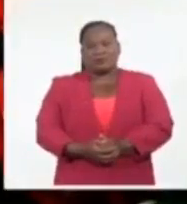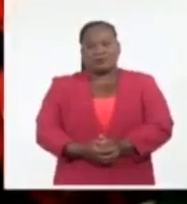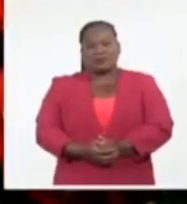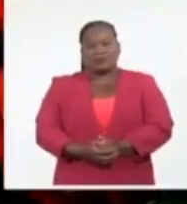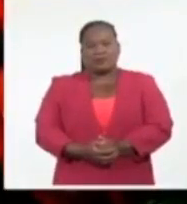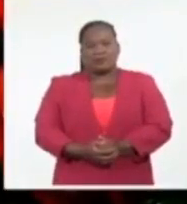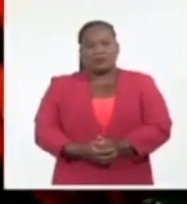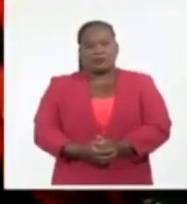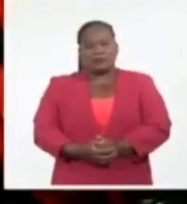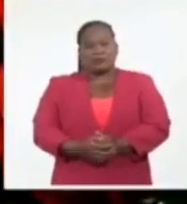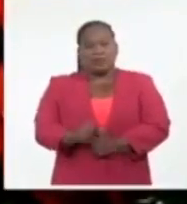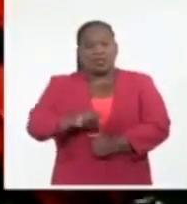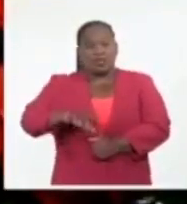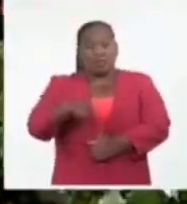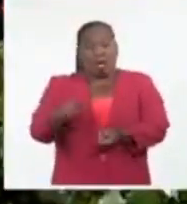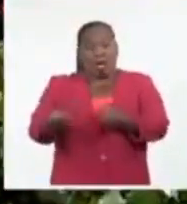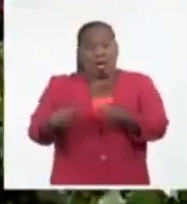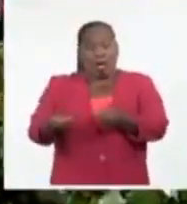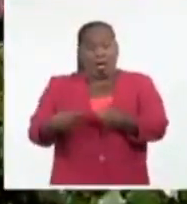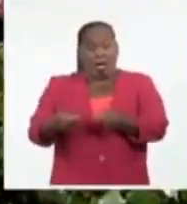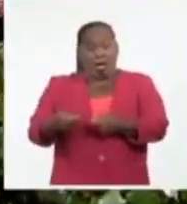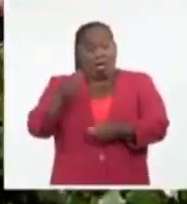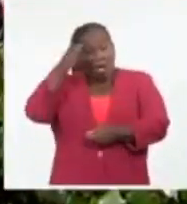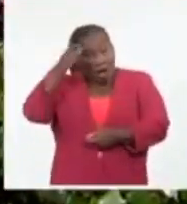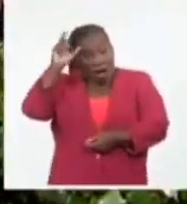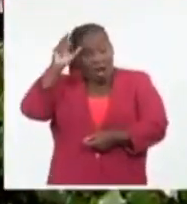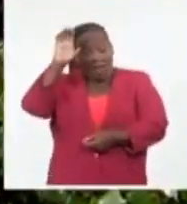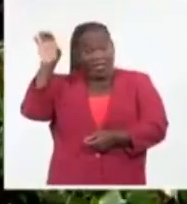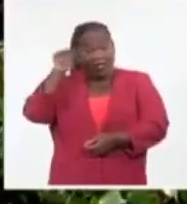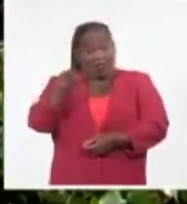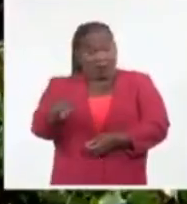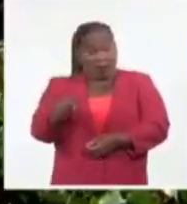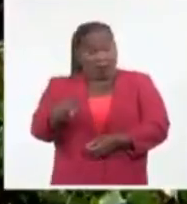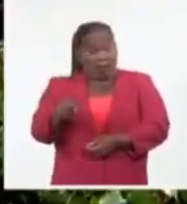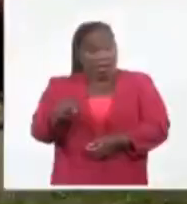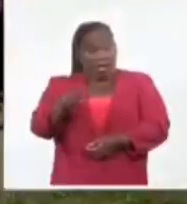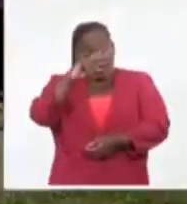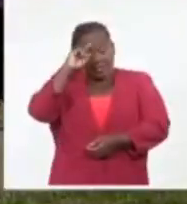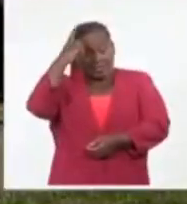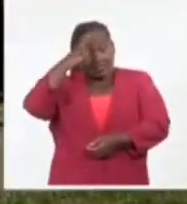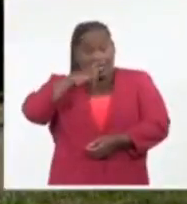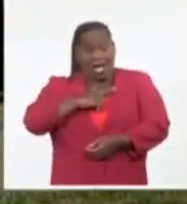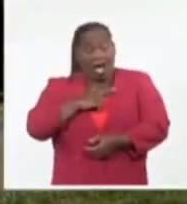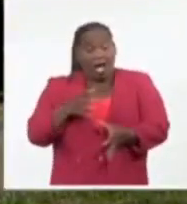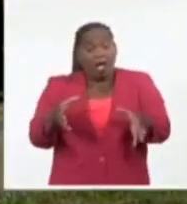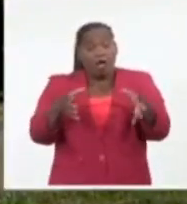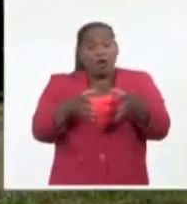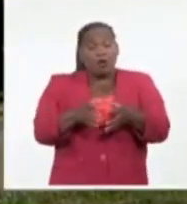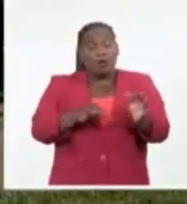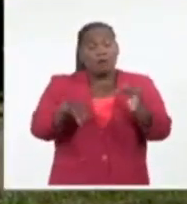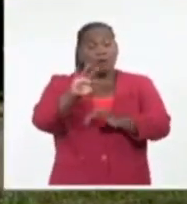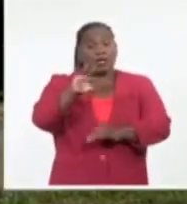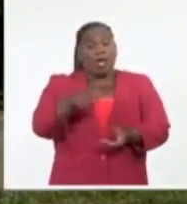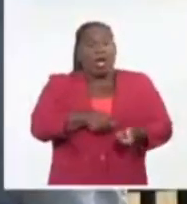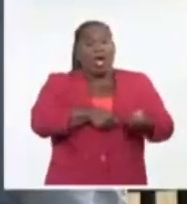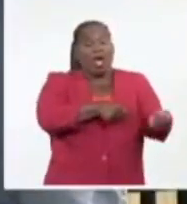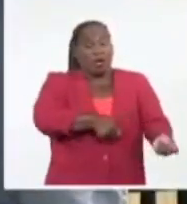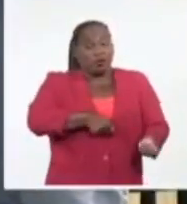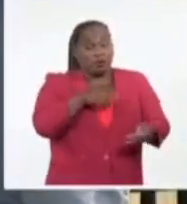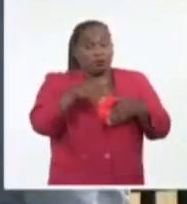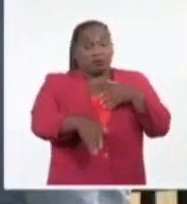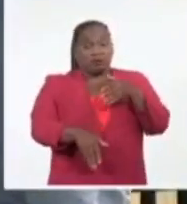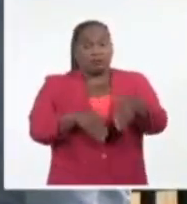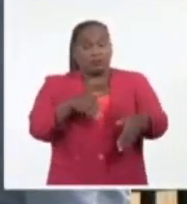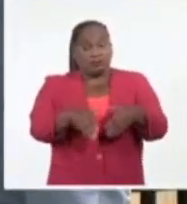La Sociedad Mercantil Ganaderías S.A. Ganas del Grupo Empresarial Ganaderos del Ministerio de la Agricultura estará presente en la edición